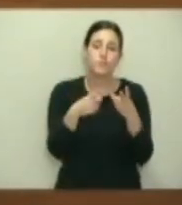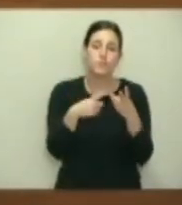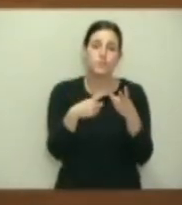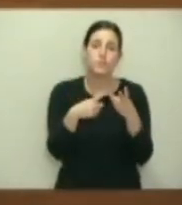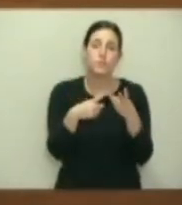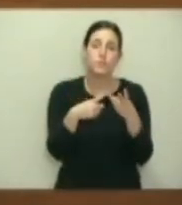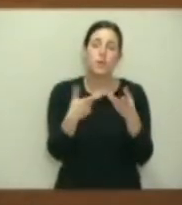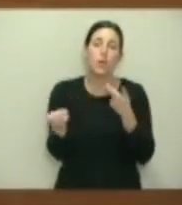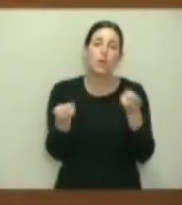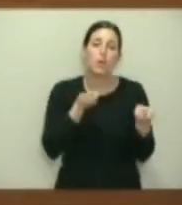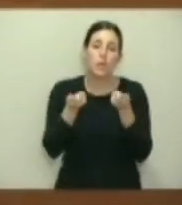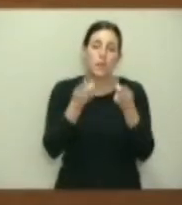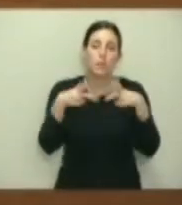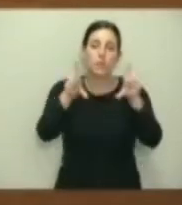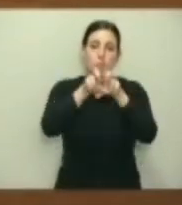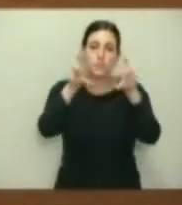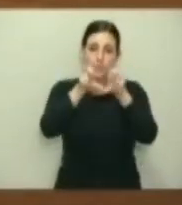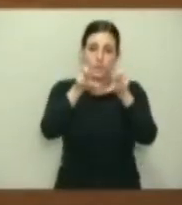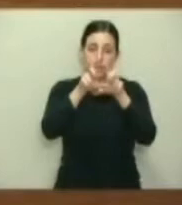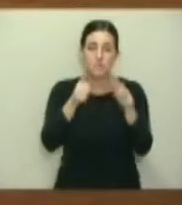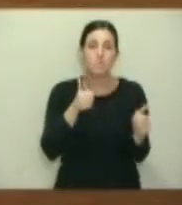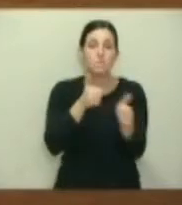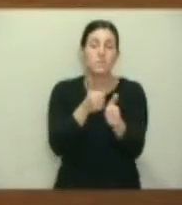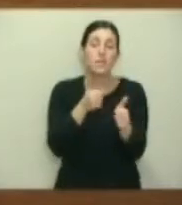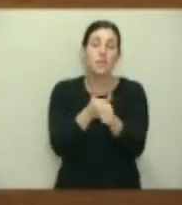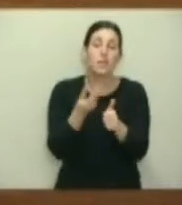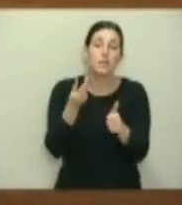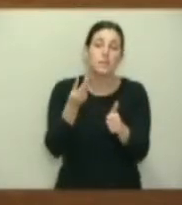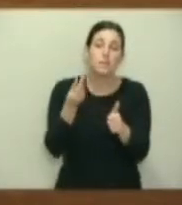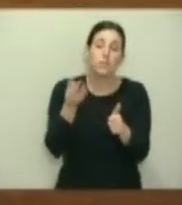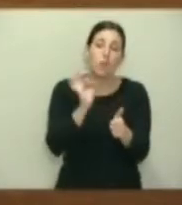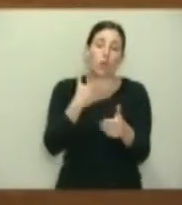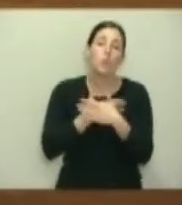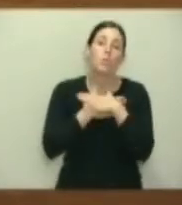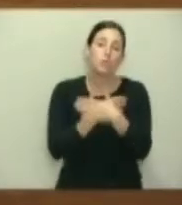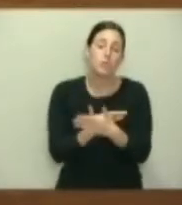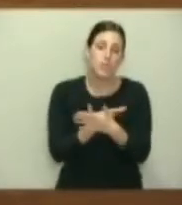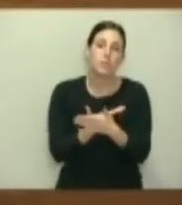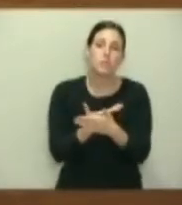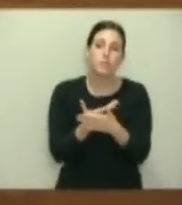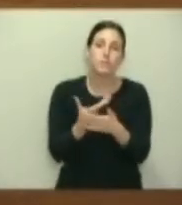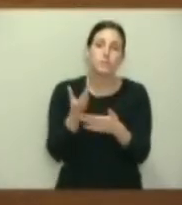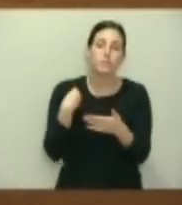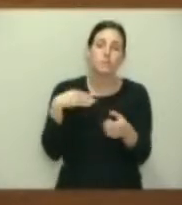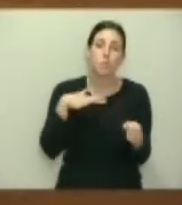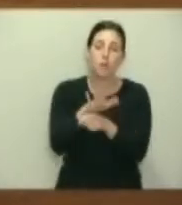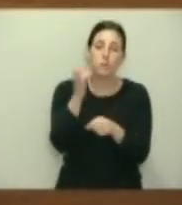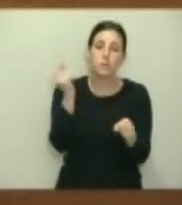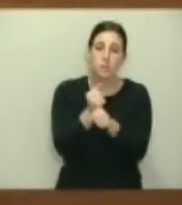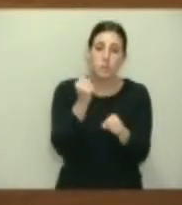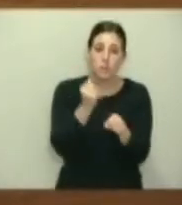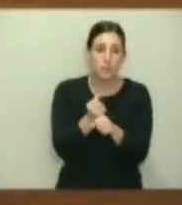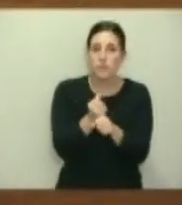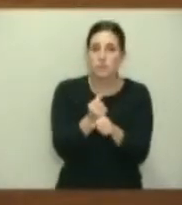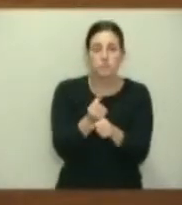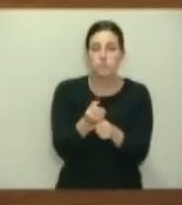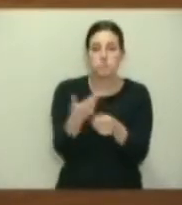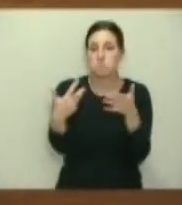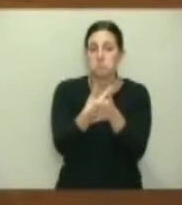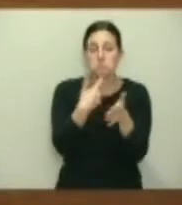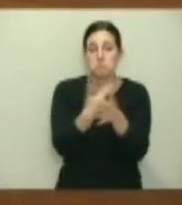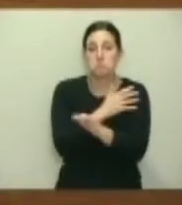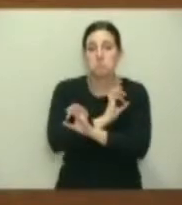coordinación con las entidades asistenciales y de voluntariado que trabajan en este ámbito pues tampoco nos las ha concretado.